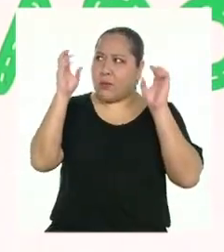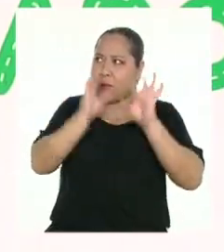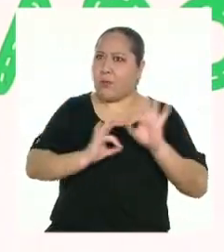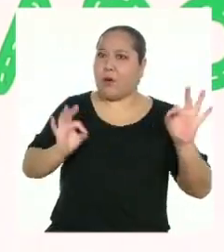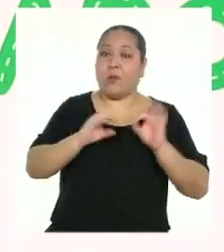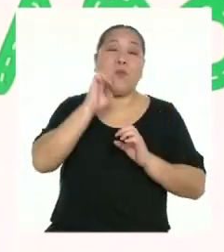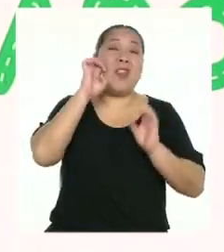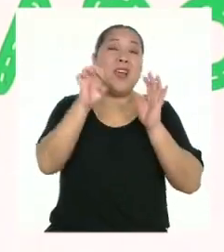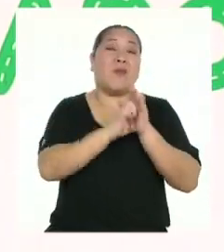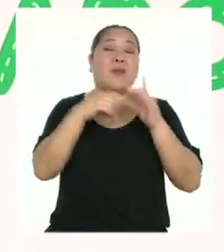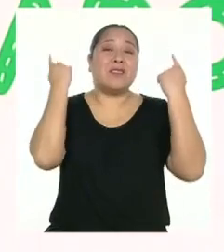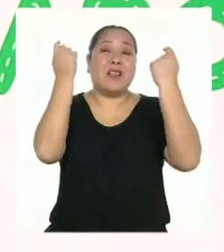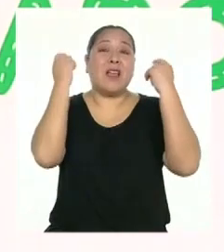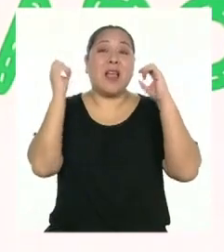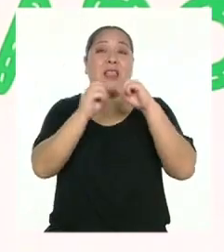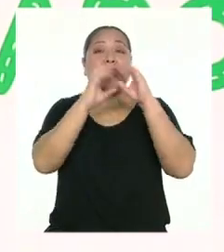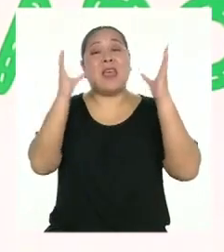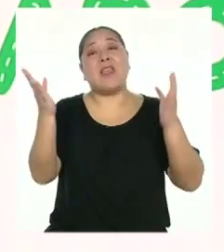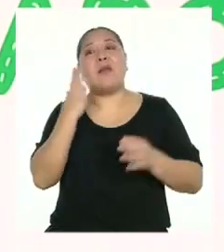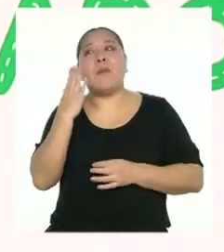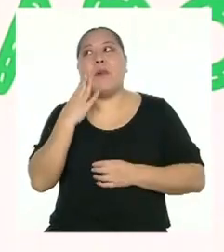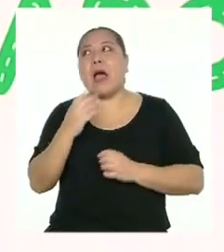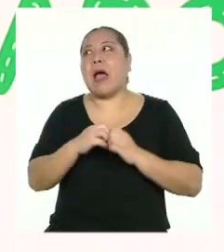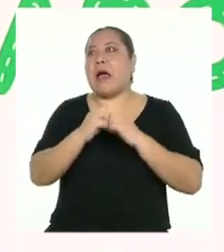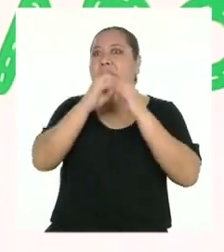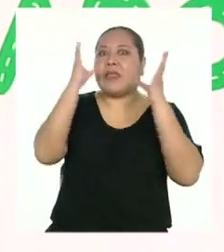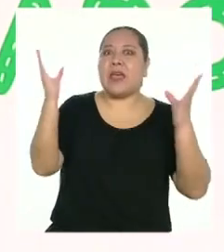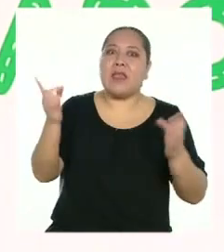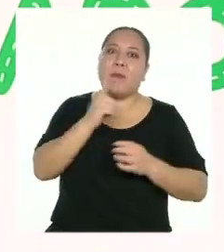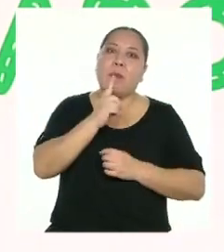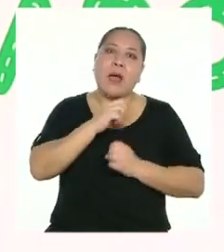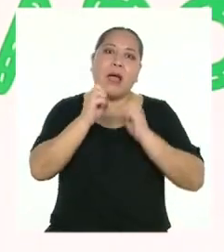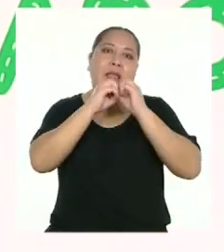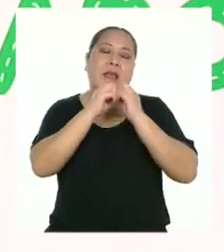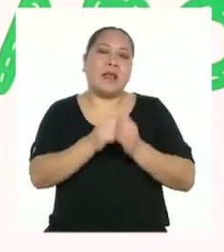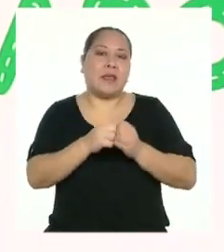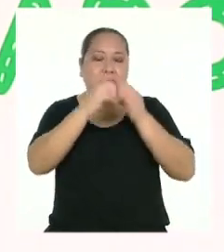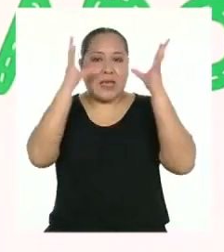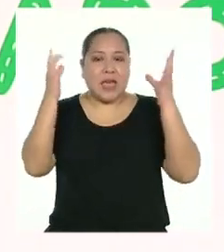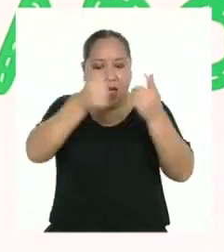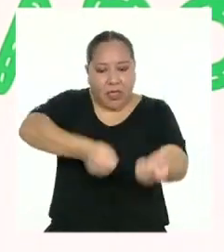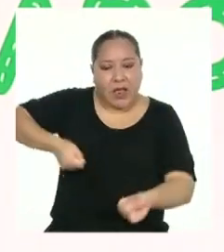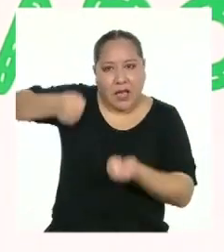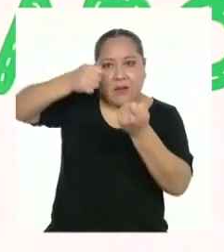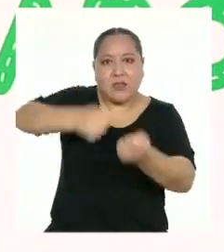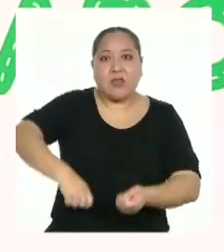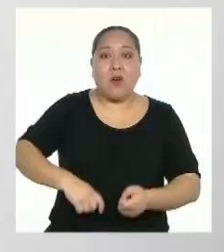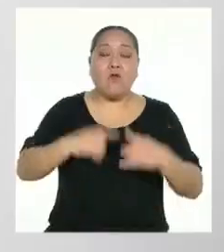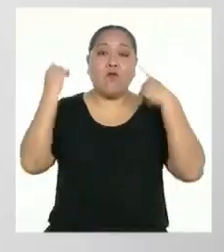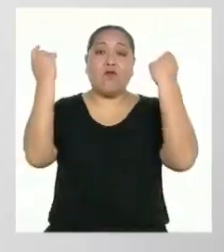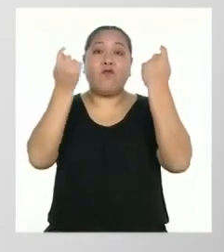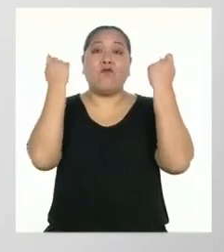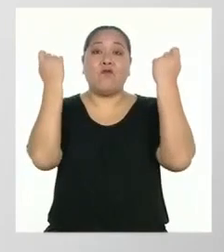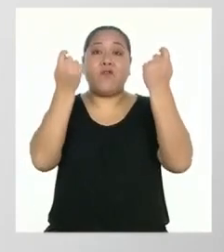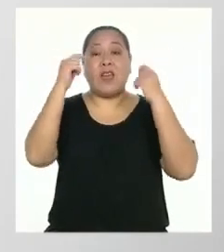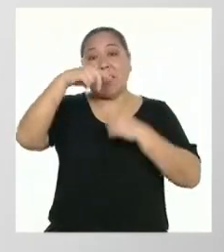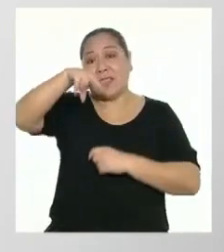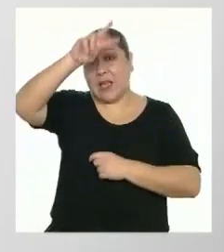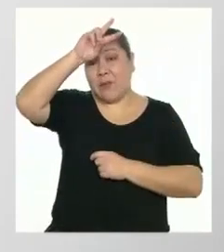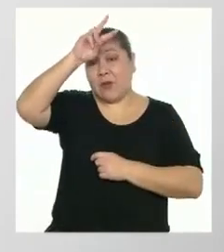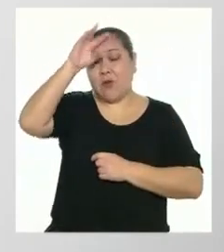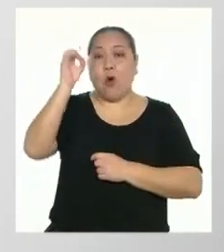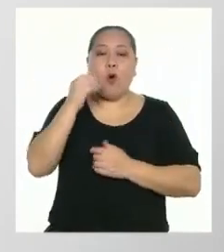celebrábamos el Día de la Madre, Día del Padre, Día del Campesino, fiestas patrias o se acercaba fin de año. Sí,